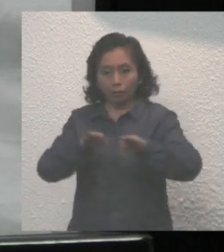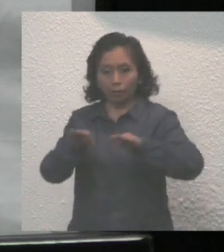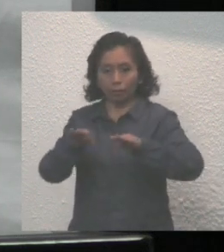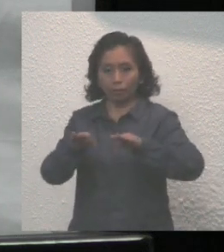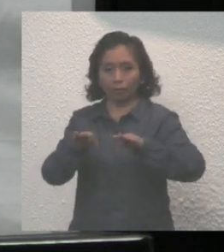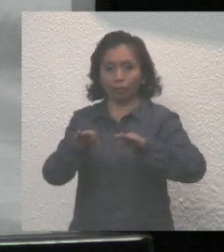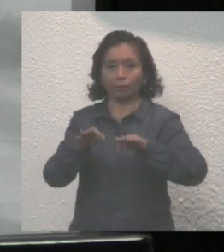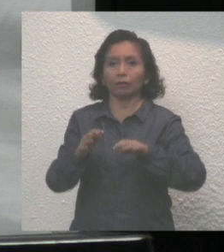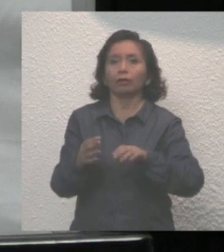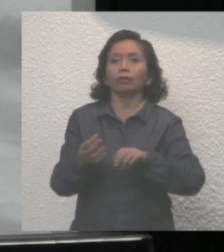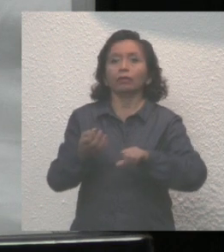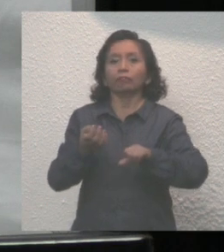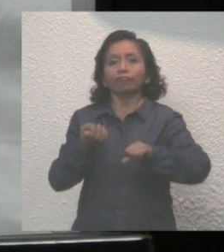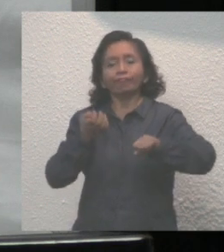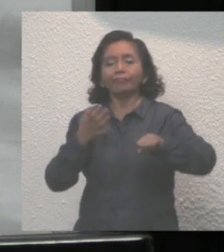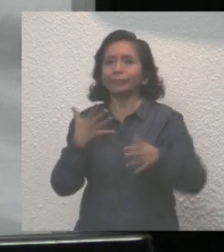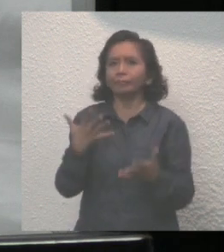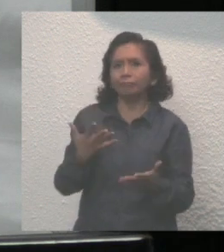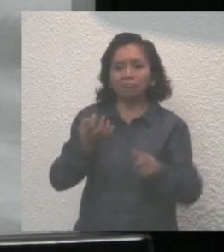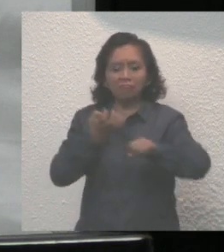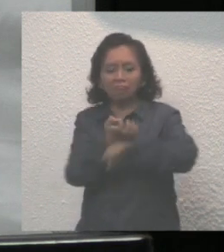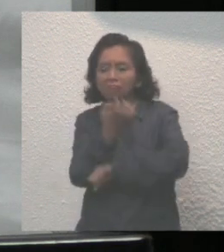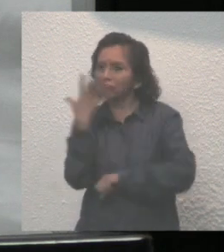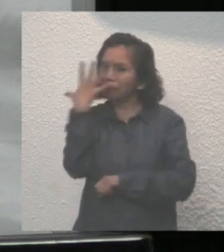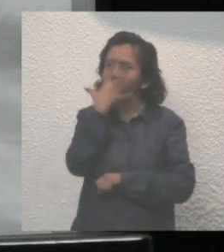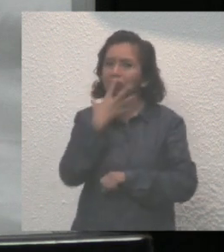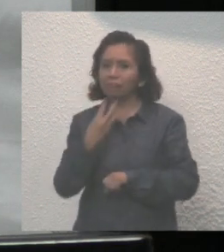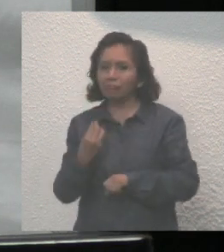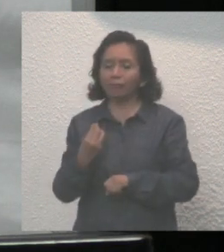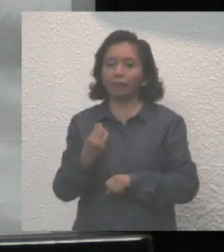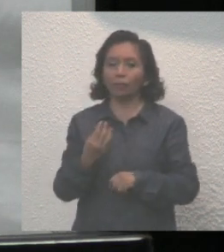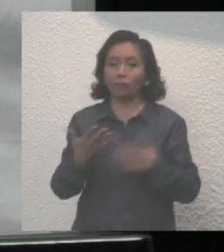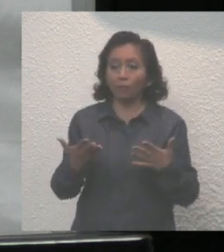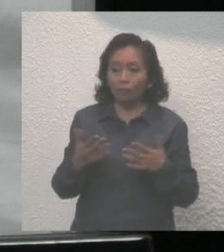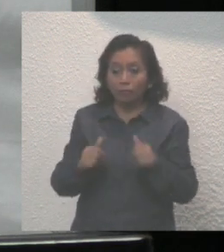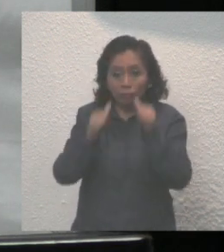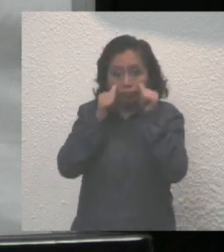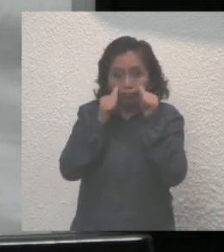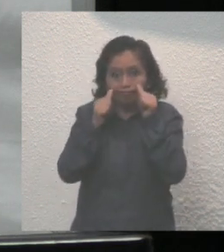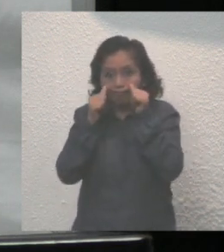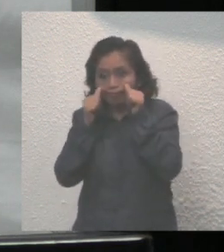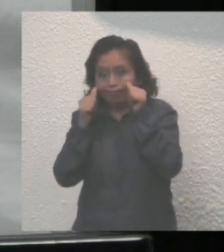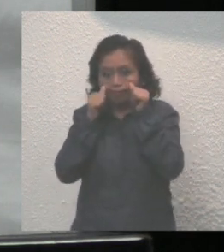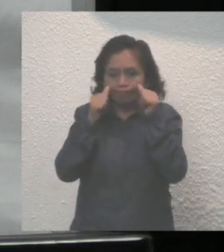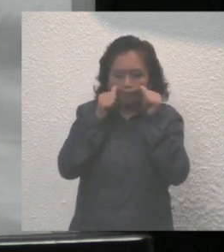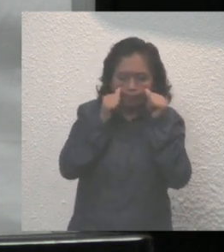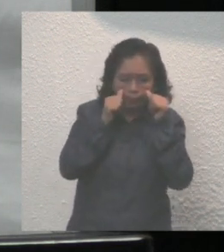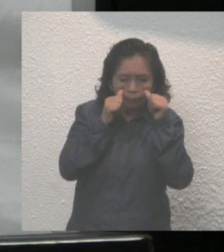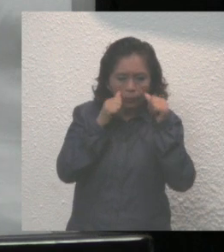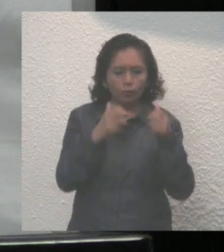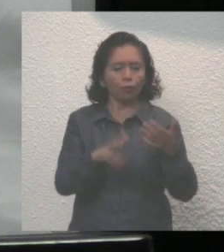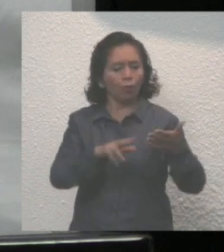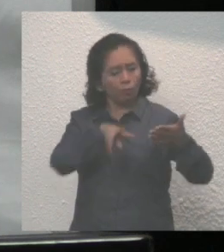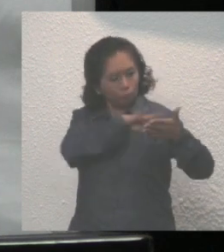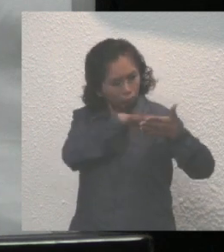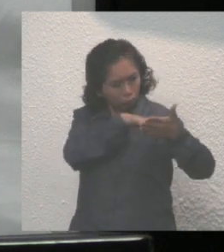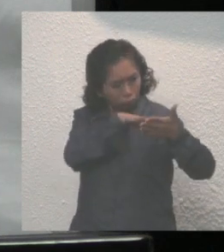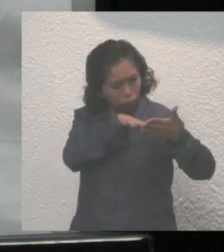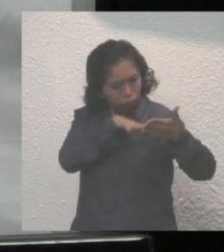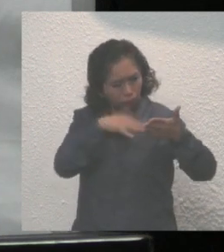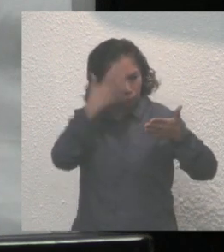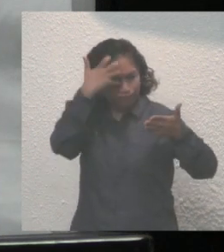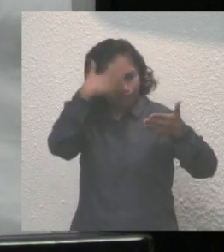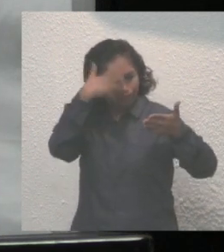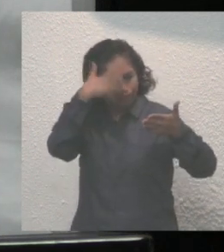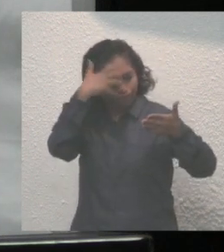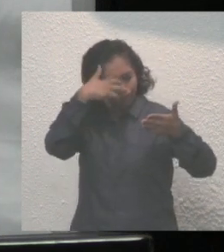de este maravilloso Estado. Estaremos atentos al análisis de su informe, de la